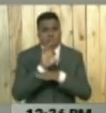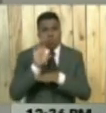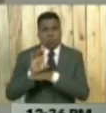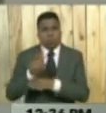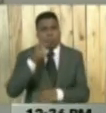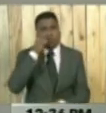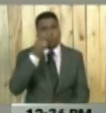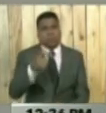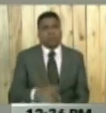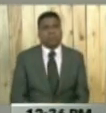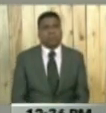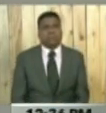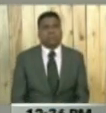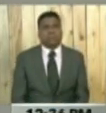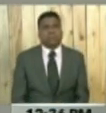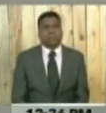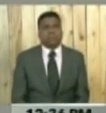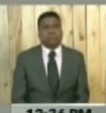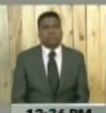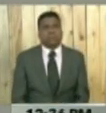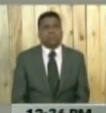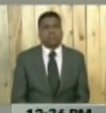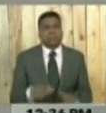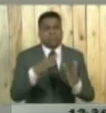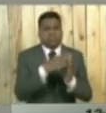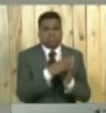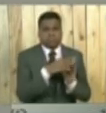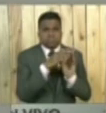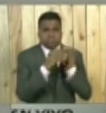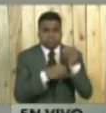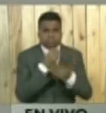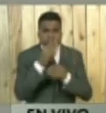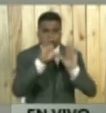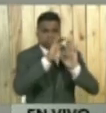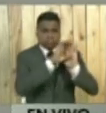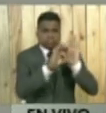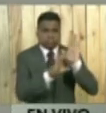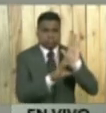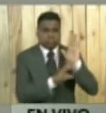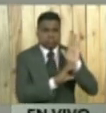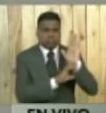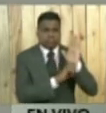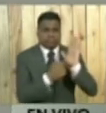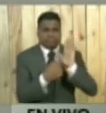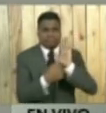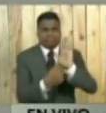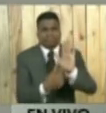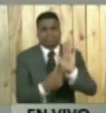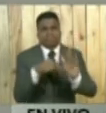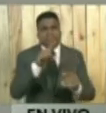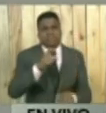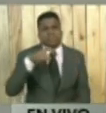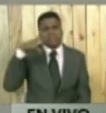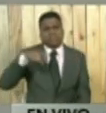enmarcado en la Constitución de la República Bolivariana de Venezuela. También es necesario